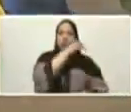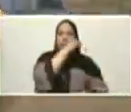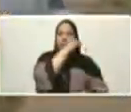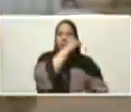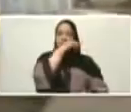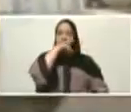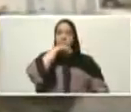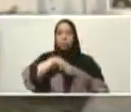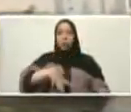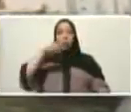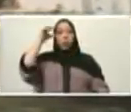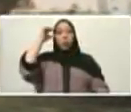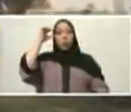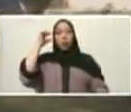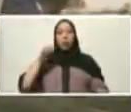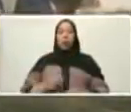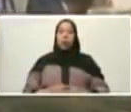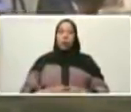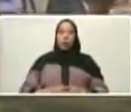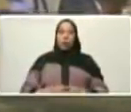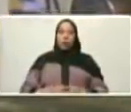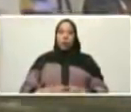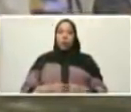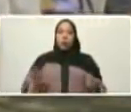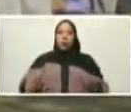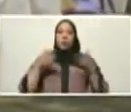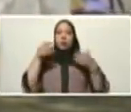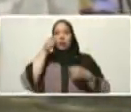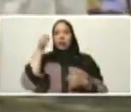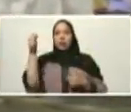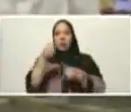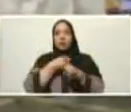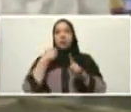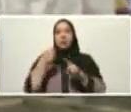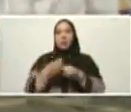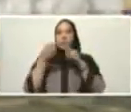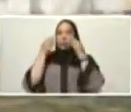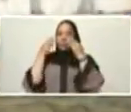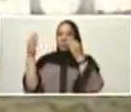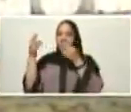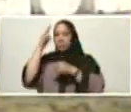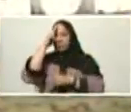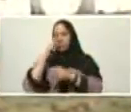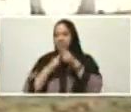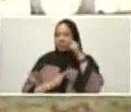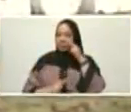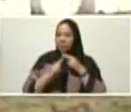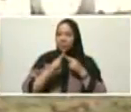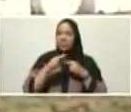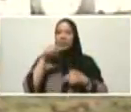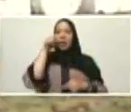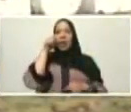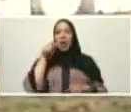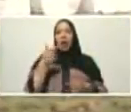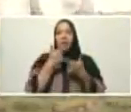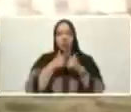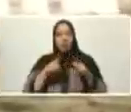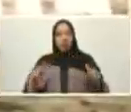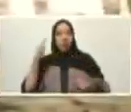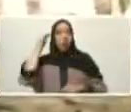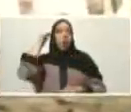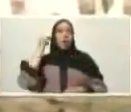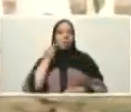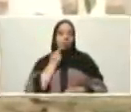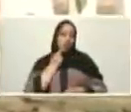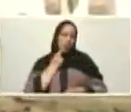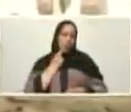histórica como el urbanismo batalla de bomboná en homenaje a nuestros libertadores y libertadoras en homenaje a